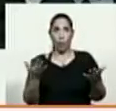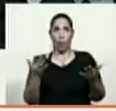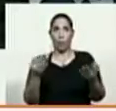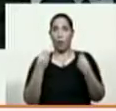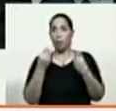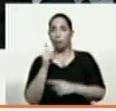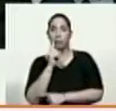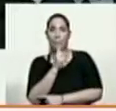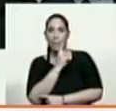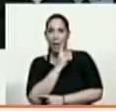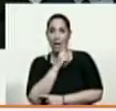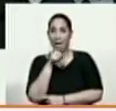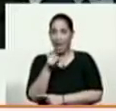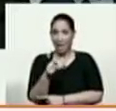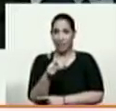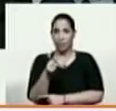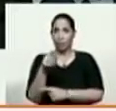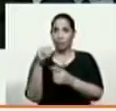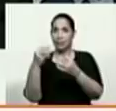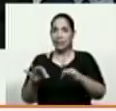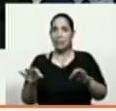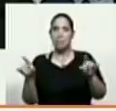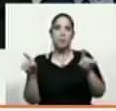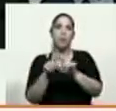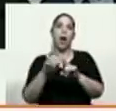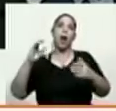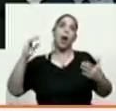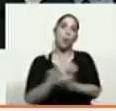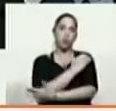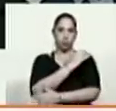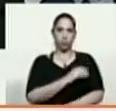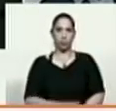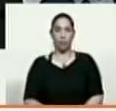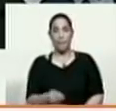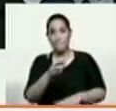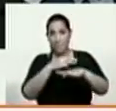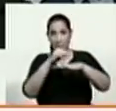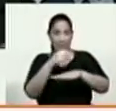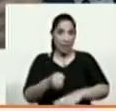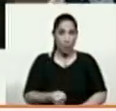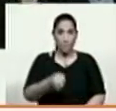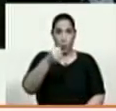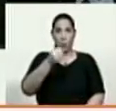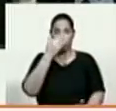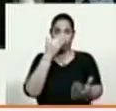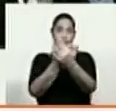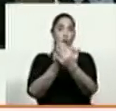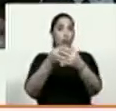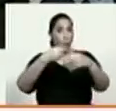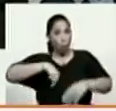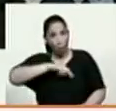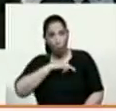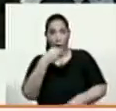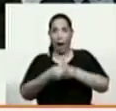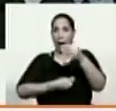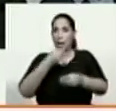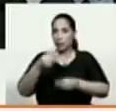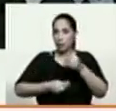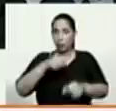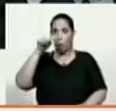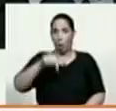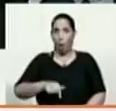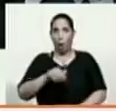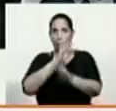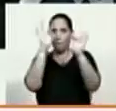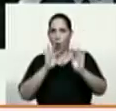acto golpista que el ministerio público está enfrentando como estamos haciéndolo hoy de manera